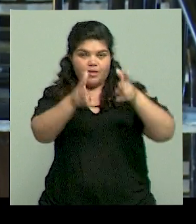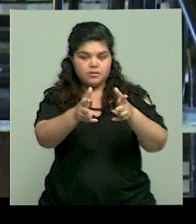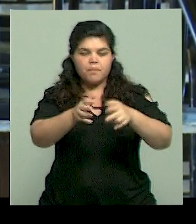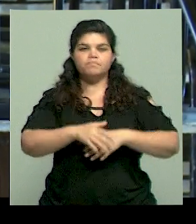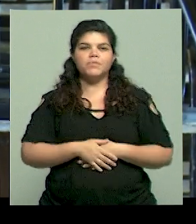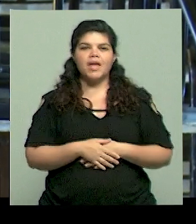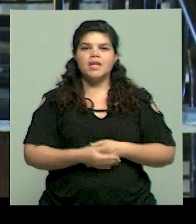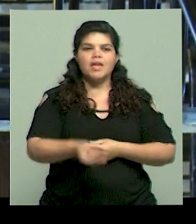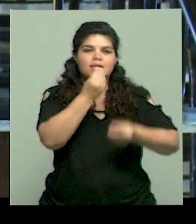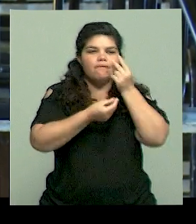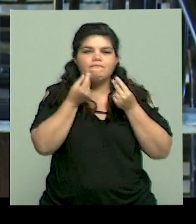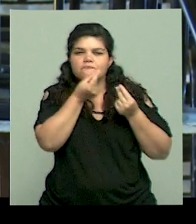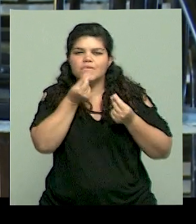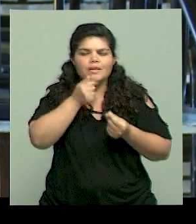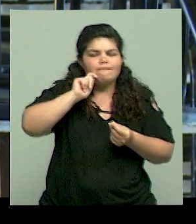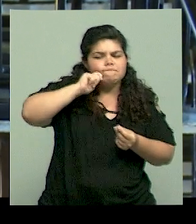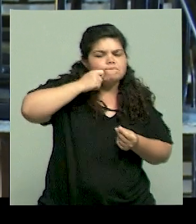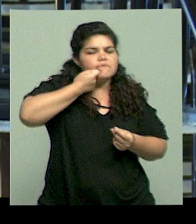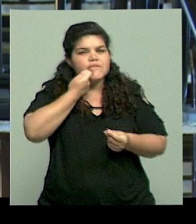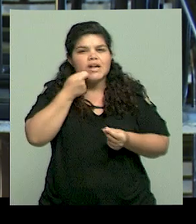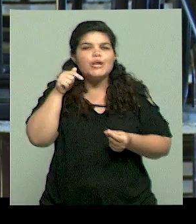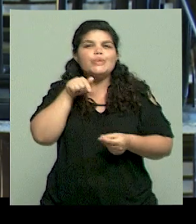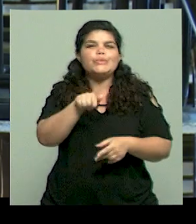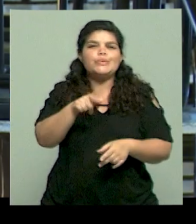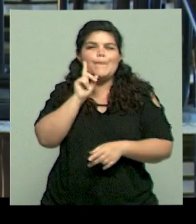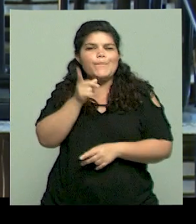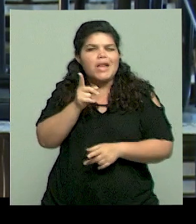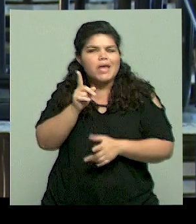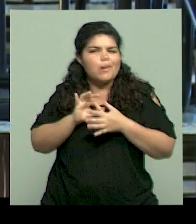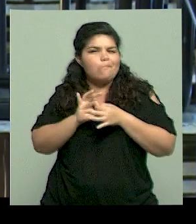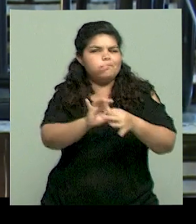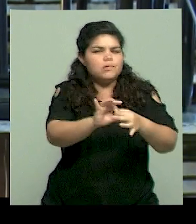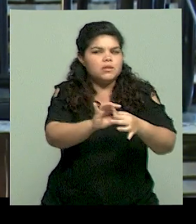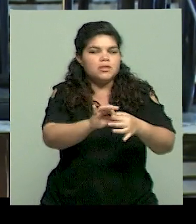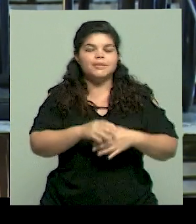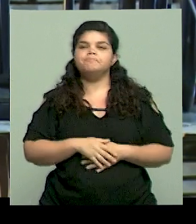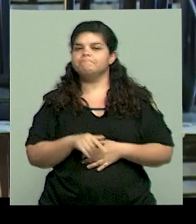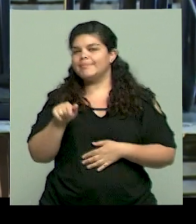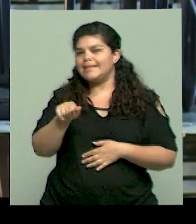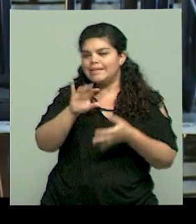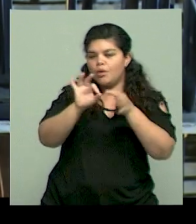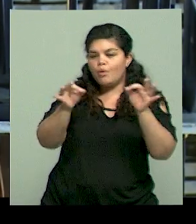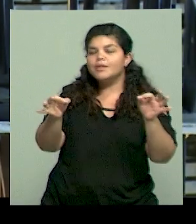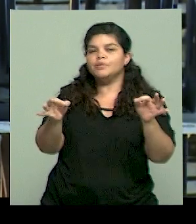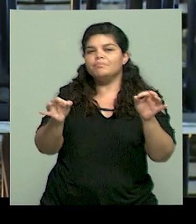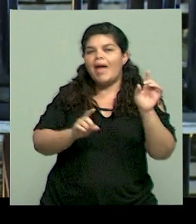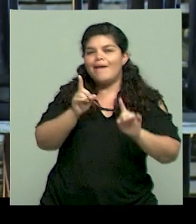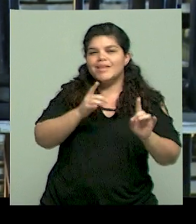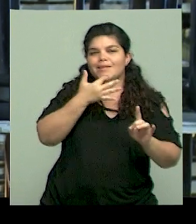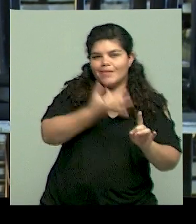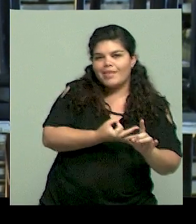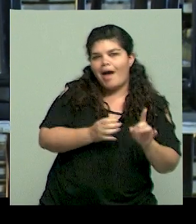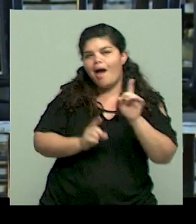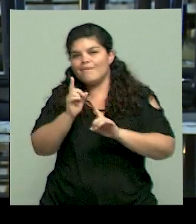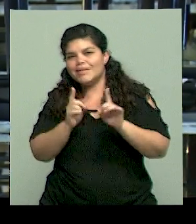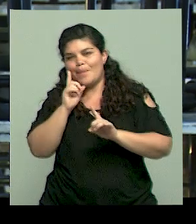es más peligroso. Es un poquito mito y un poquito realidad. ¿Por qué? Lo cierto es que lo que le da sabor a